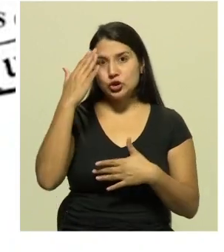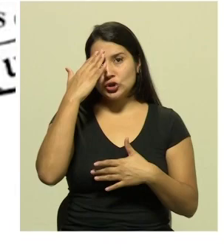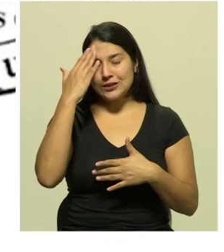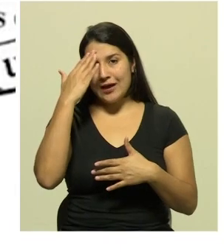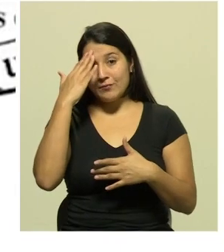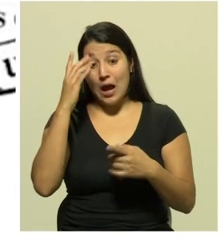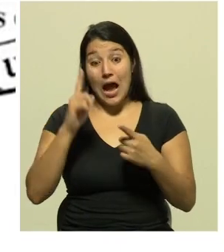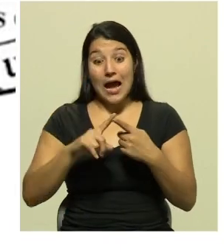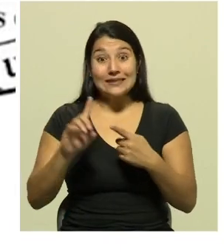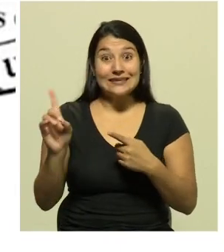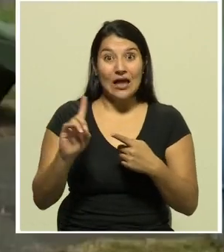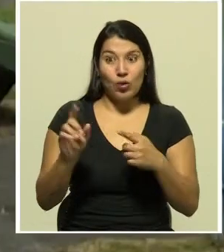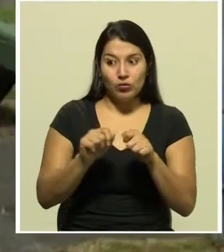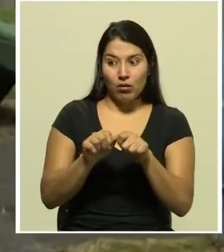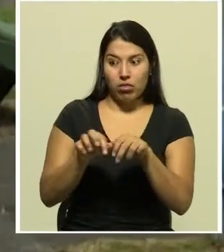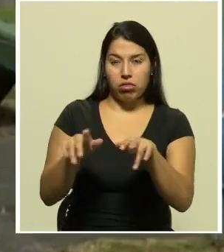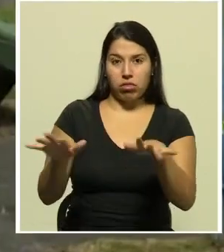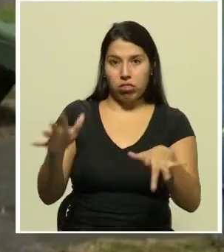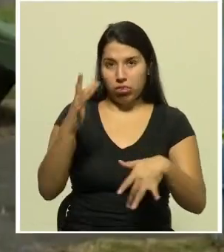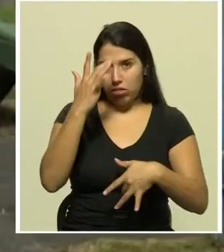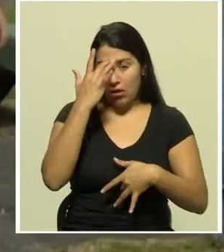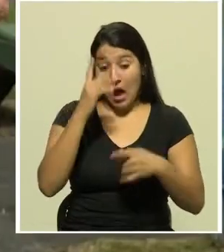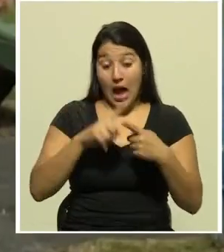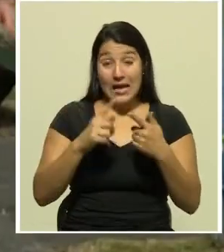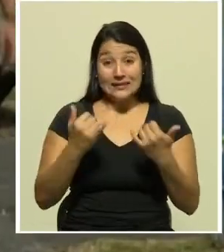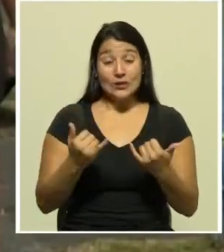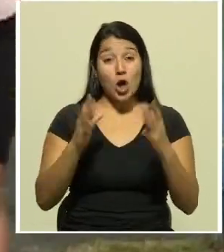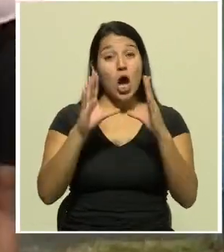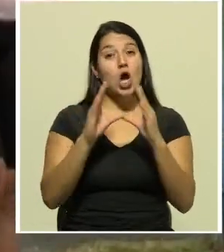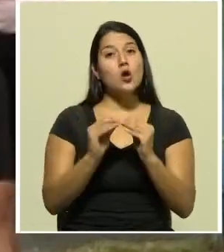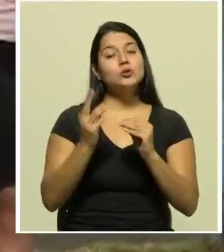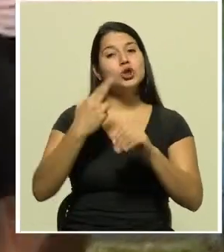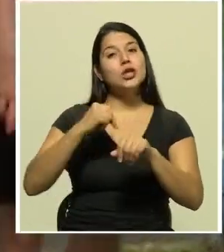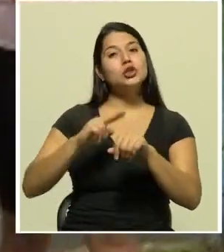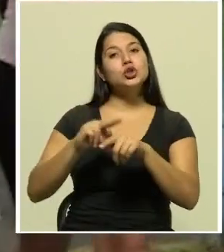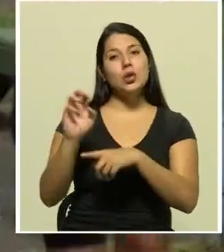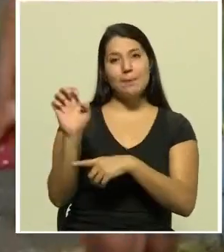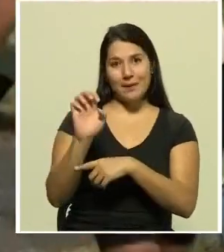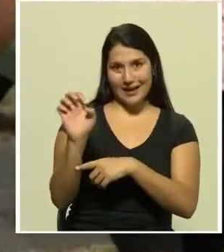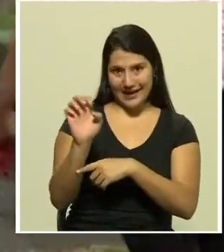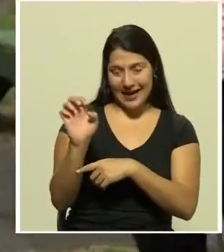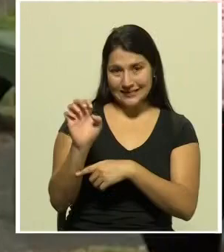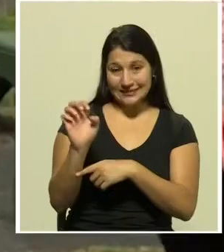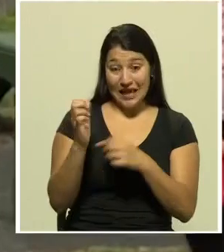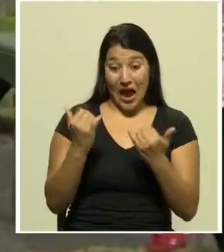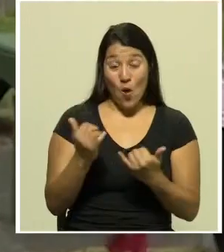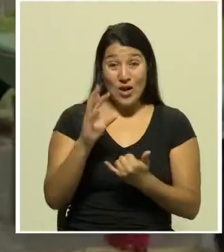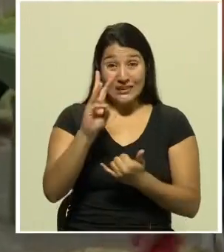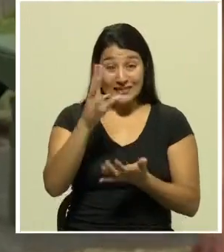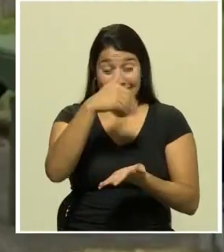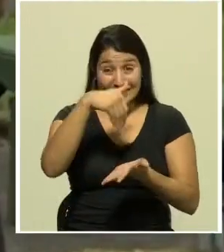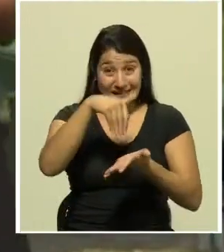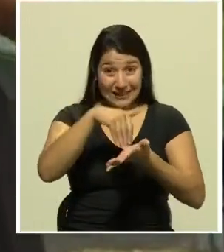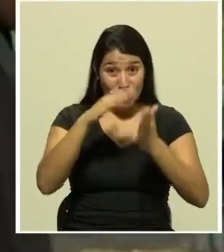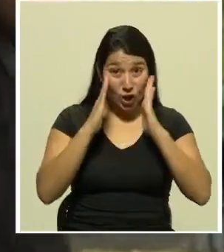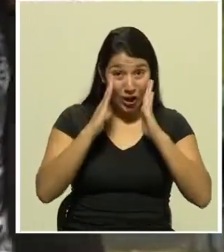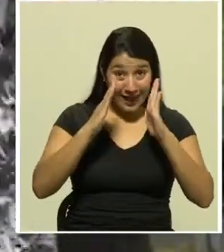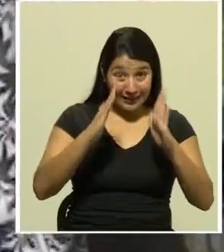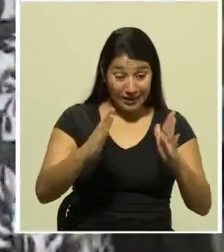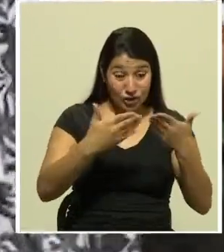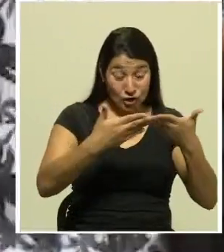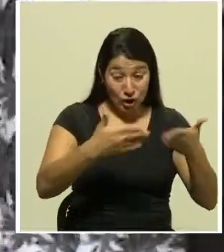dónde llegará esta pandemia. De momento, según la Comisión Nacional de Emergencias, hay seis centros de atención habilitados y podría